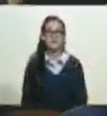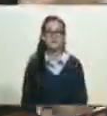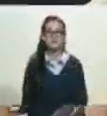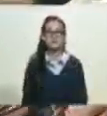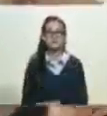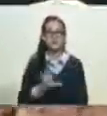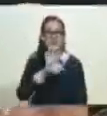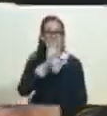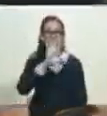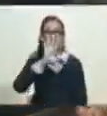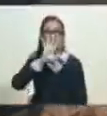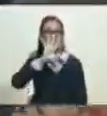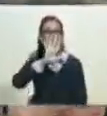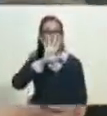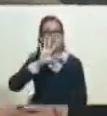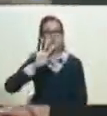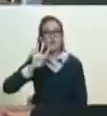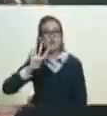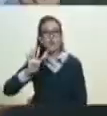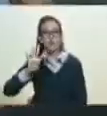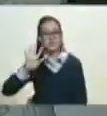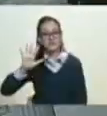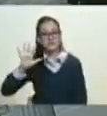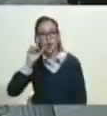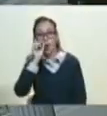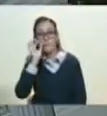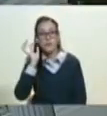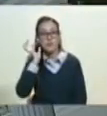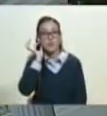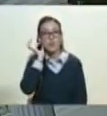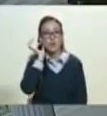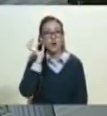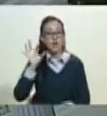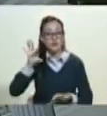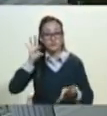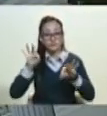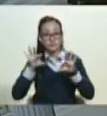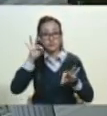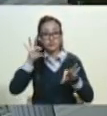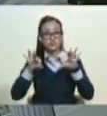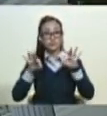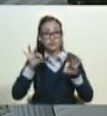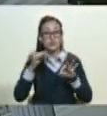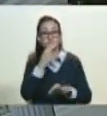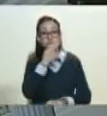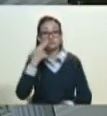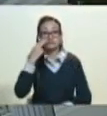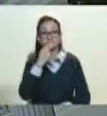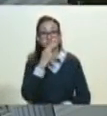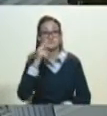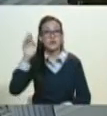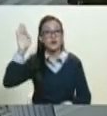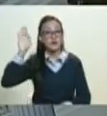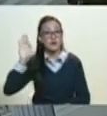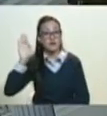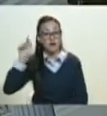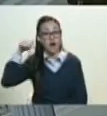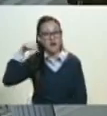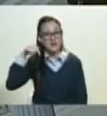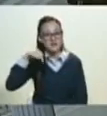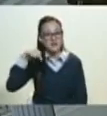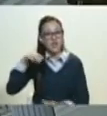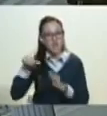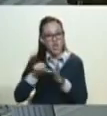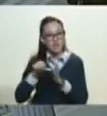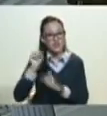Son 545 hombres y mujeres que han sido el día de hoy juramentados aquí en el salón